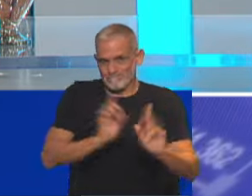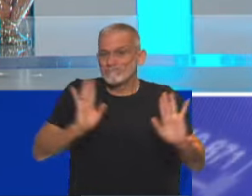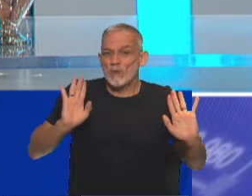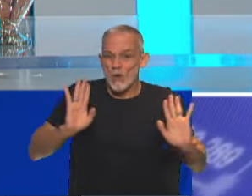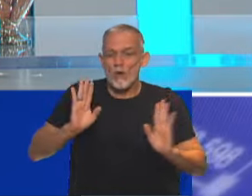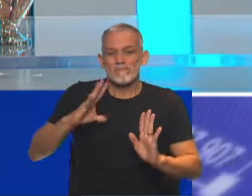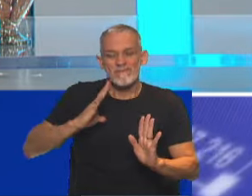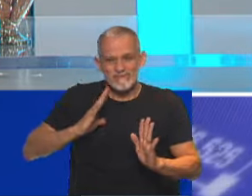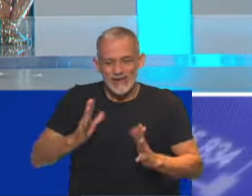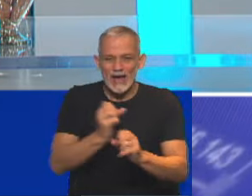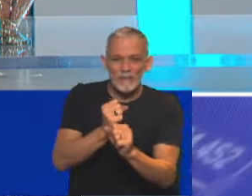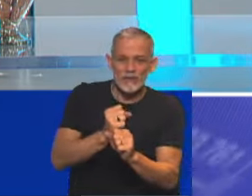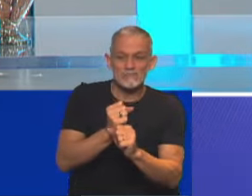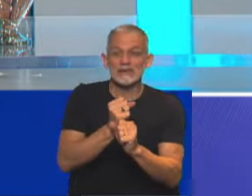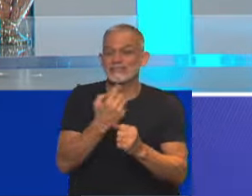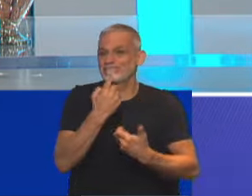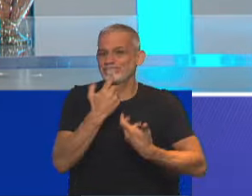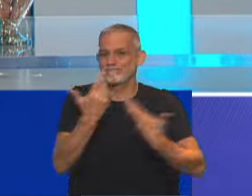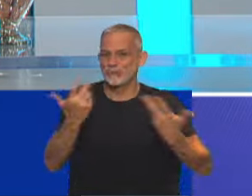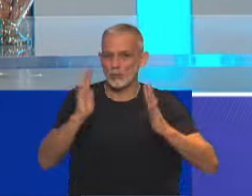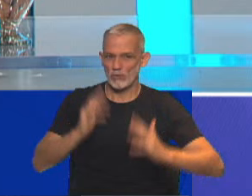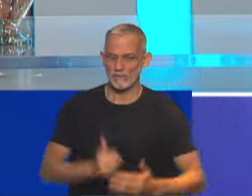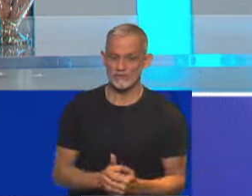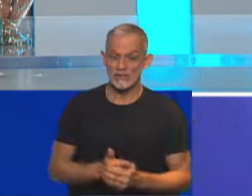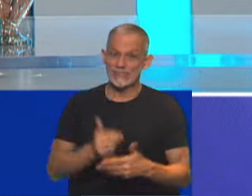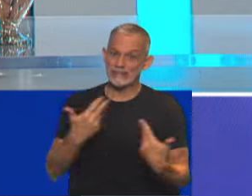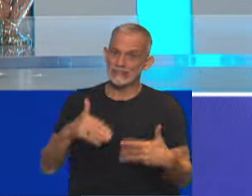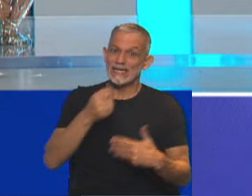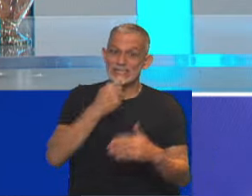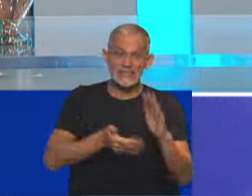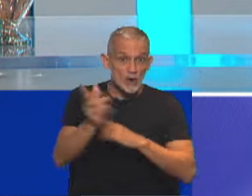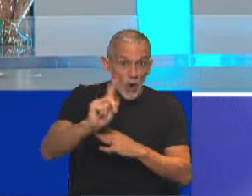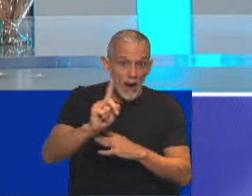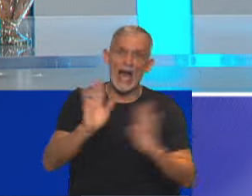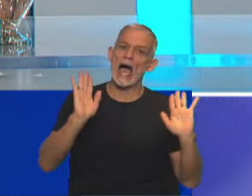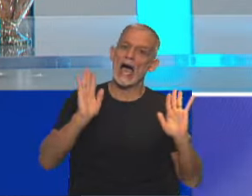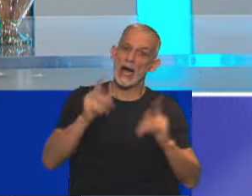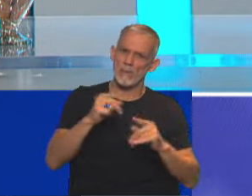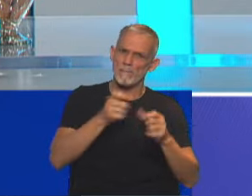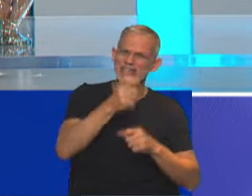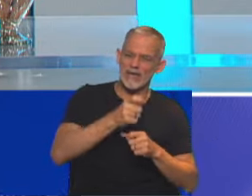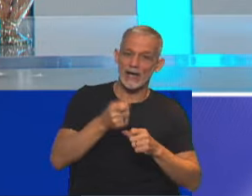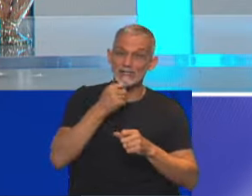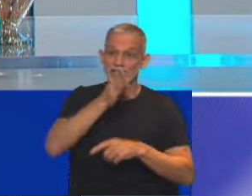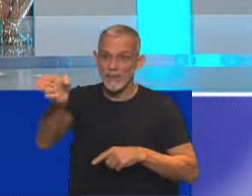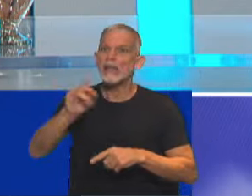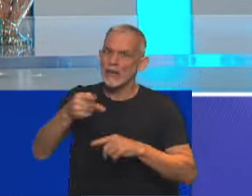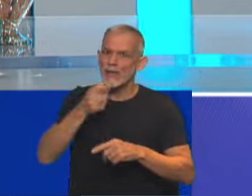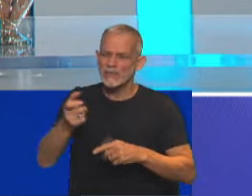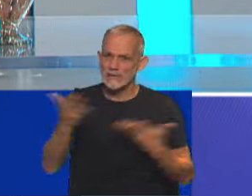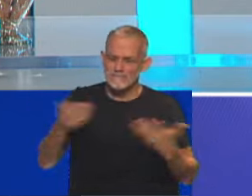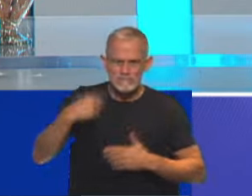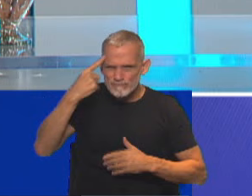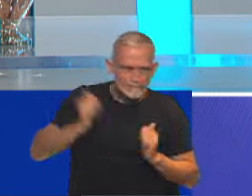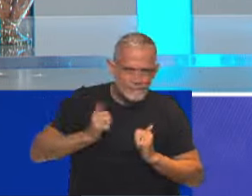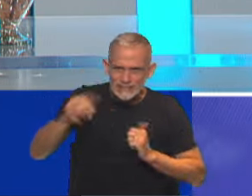este momento justamente y significa mucho que no vaya y que sí vaya. Por eso estamos todos preguntando a